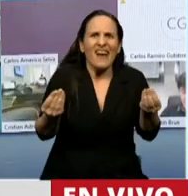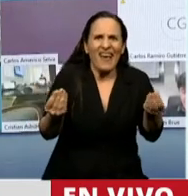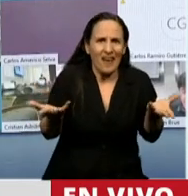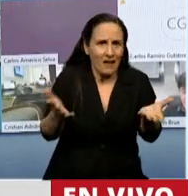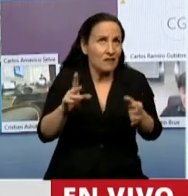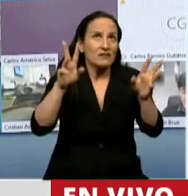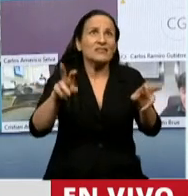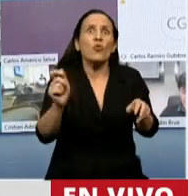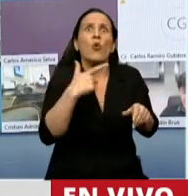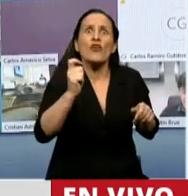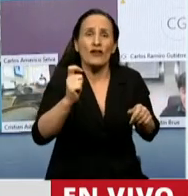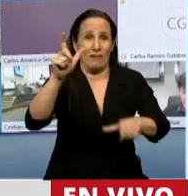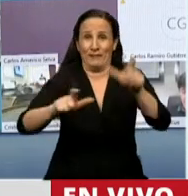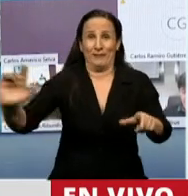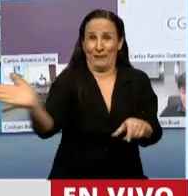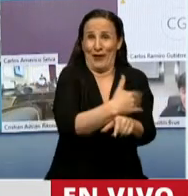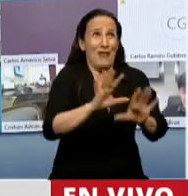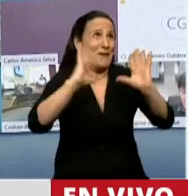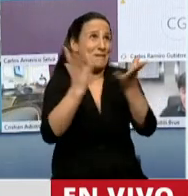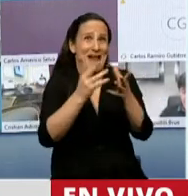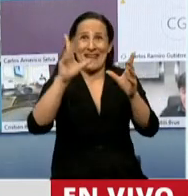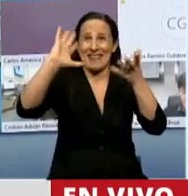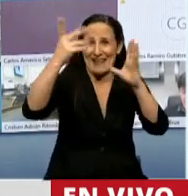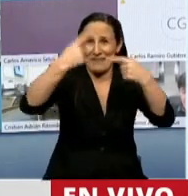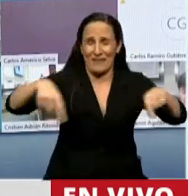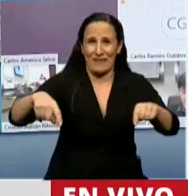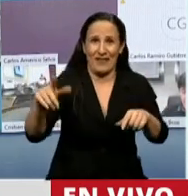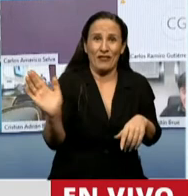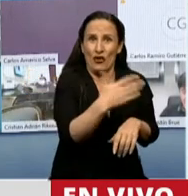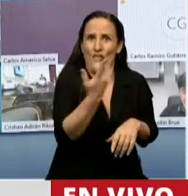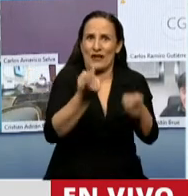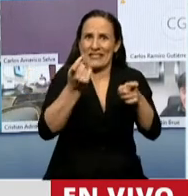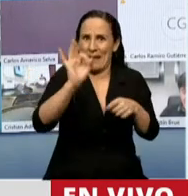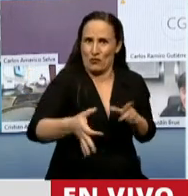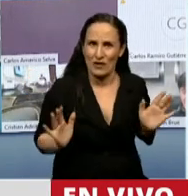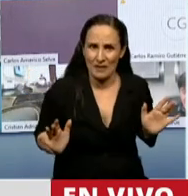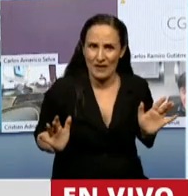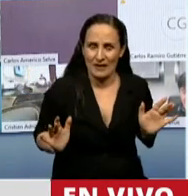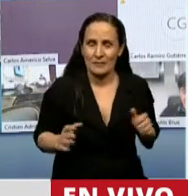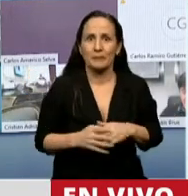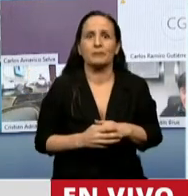Y la participación pública también ha crecido en los últimos años.